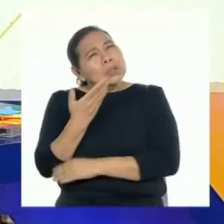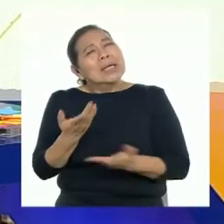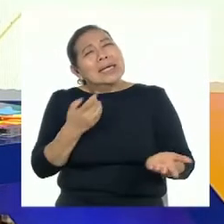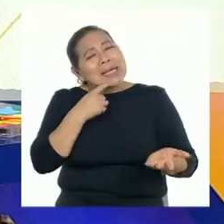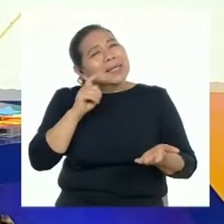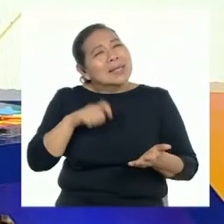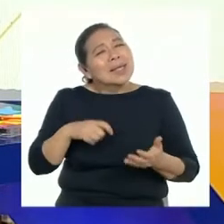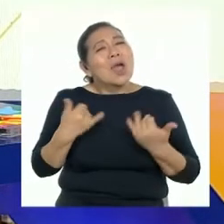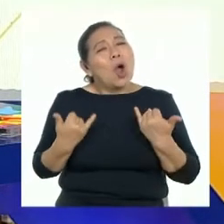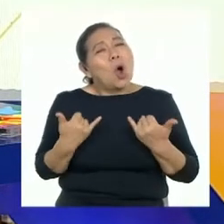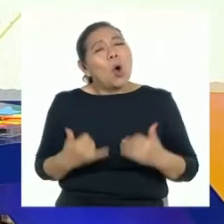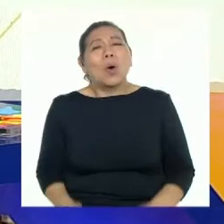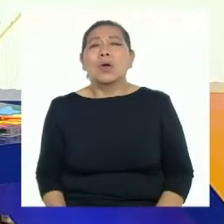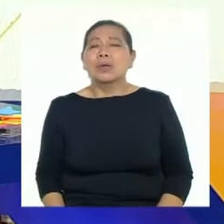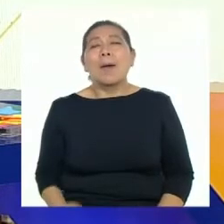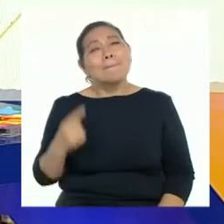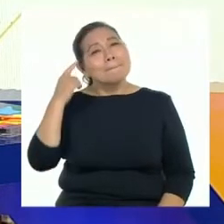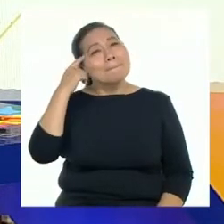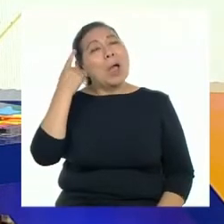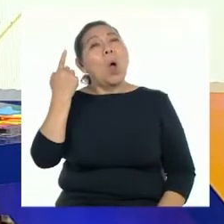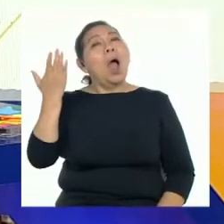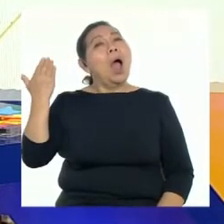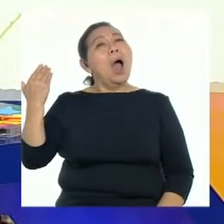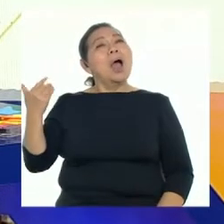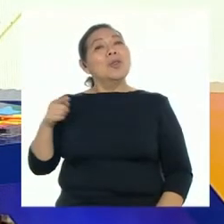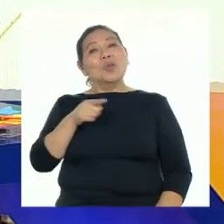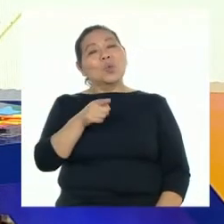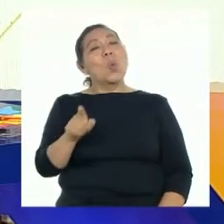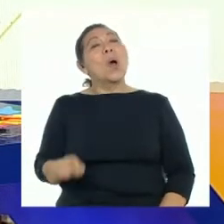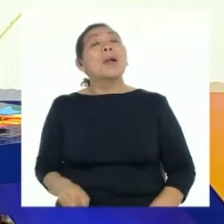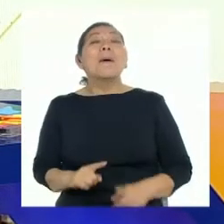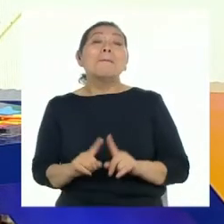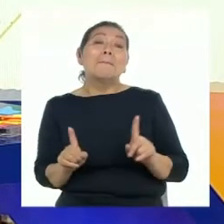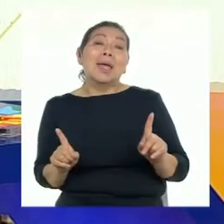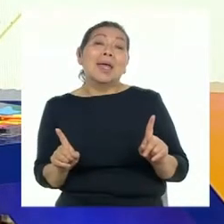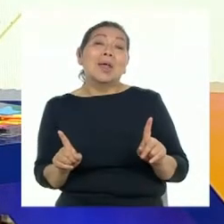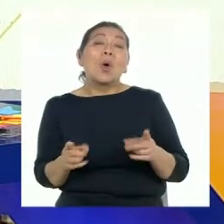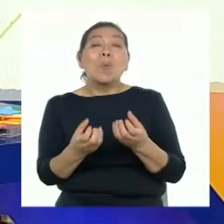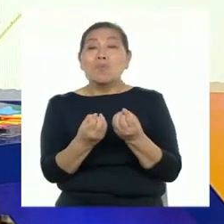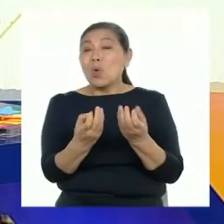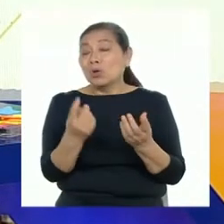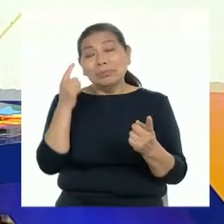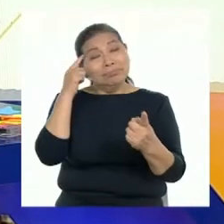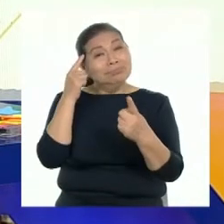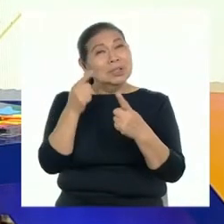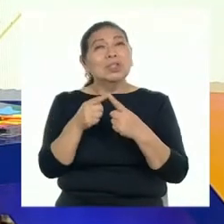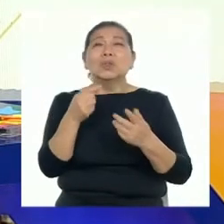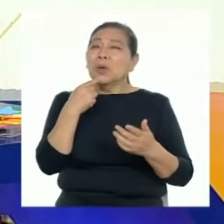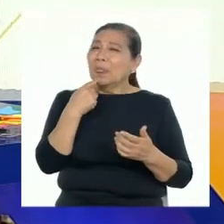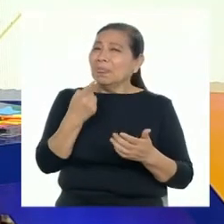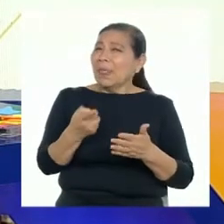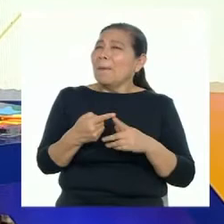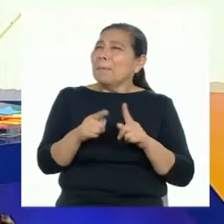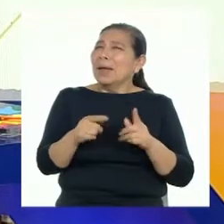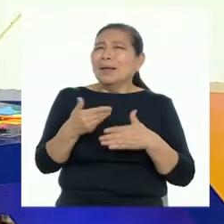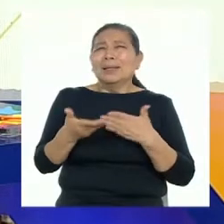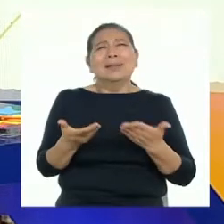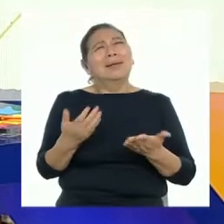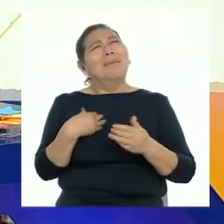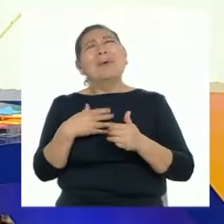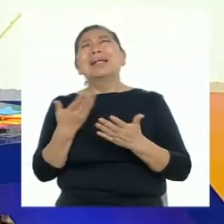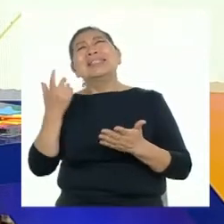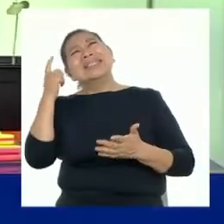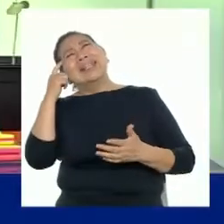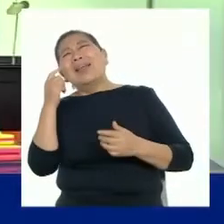decisiones que tomo hoy fueron pensadas cuando tenía la edad de ustedes. Pero también muchos de los objetivos que me planteé se ven cada vez más